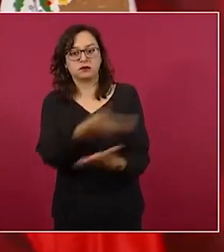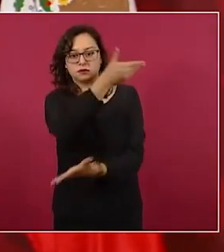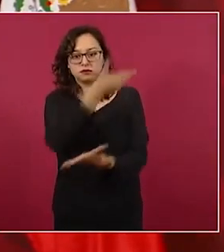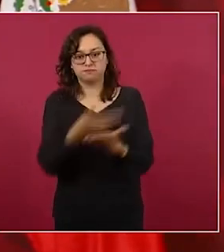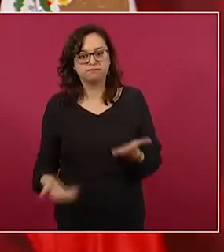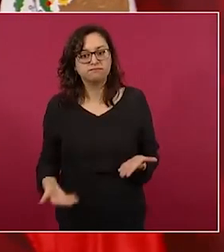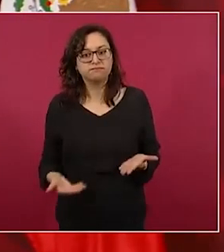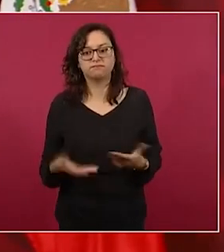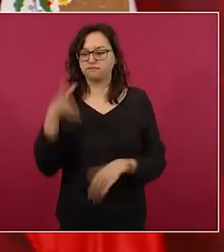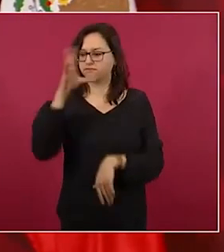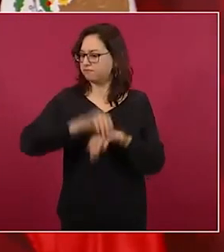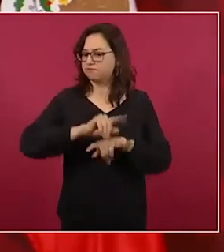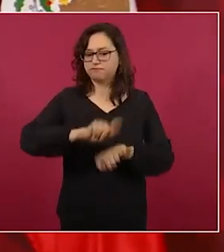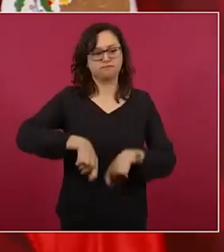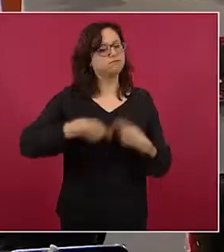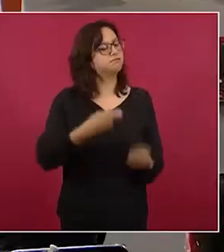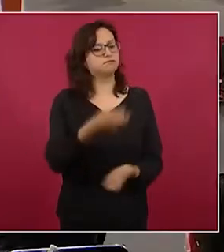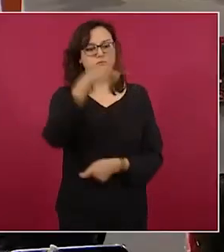Además,